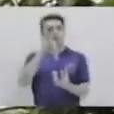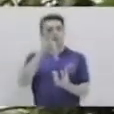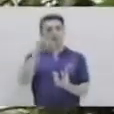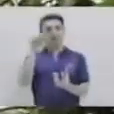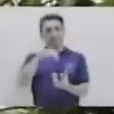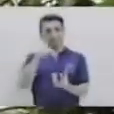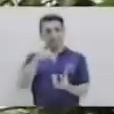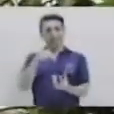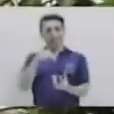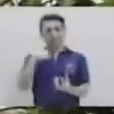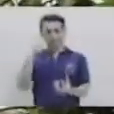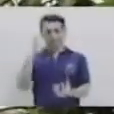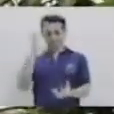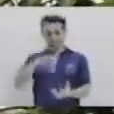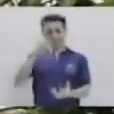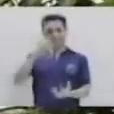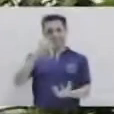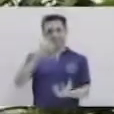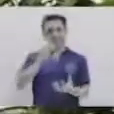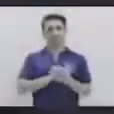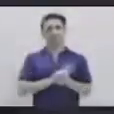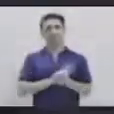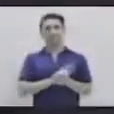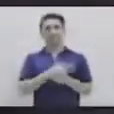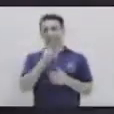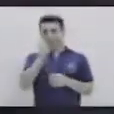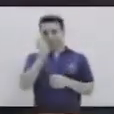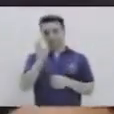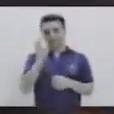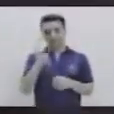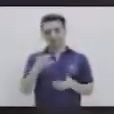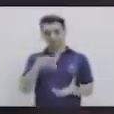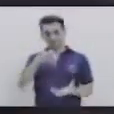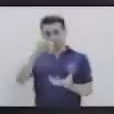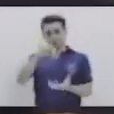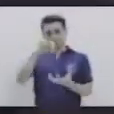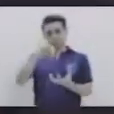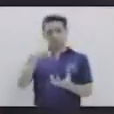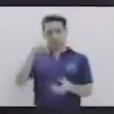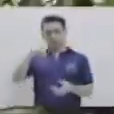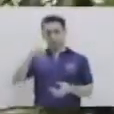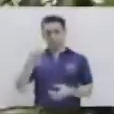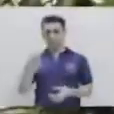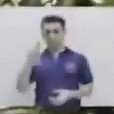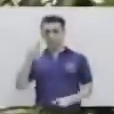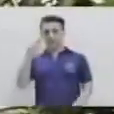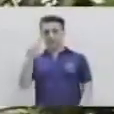Y con la mano dominante hacemos el palito y la movemos. Pera.